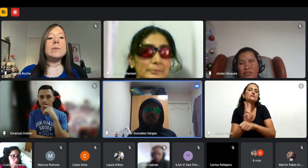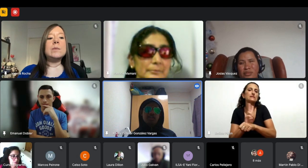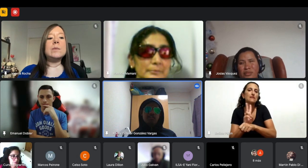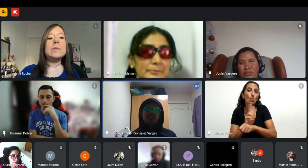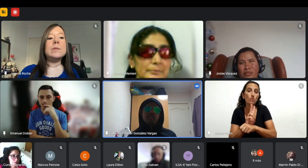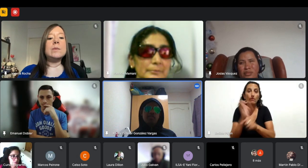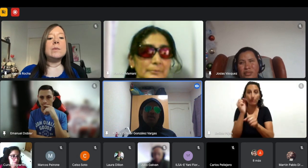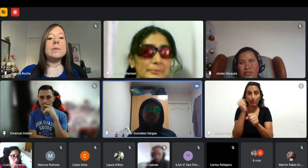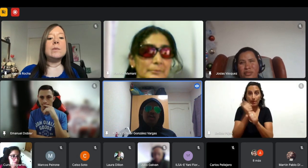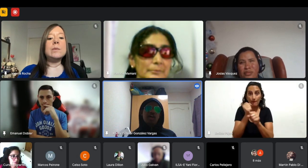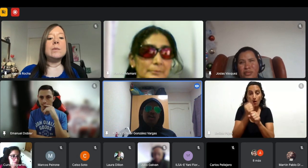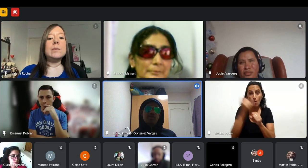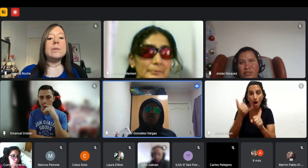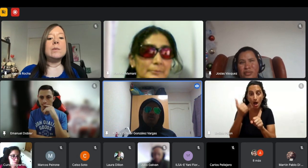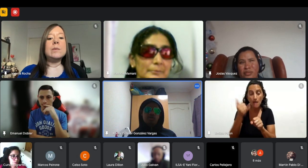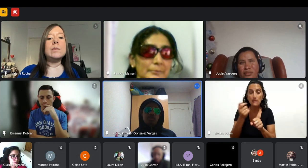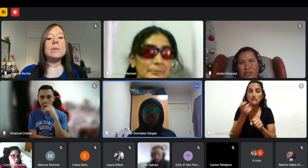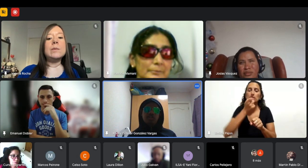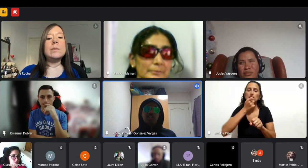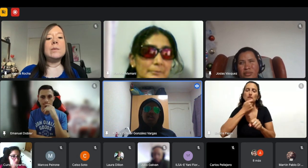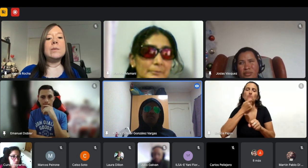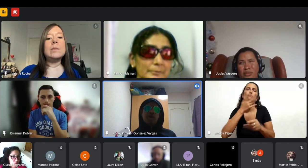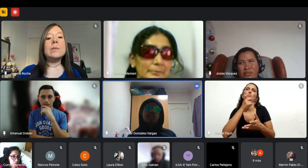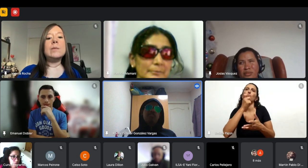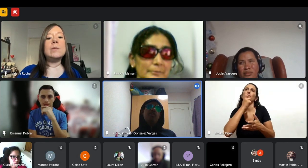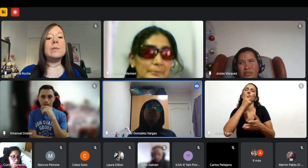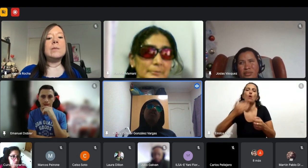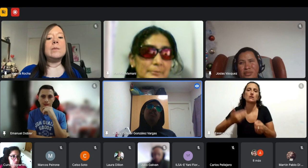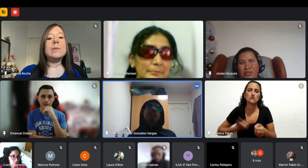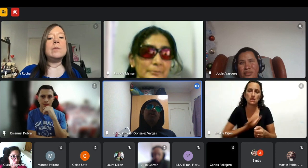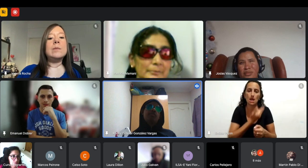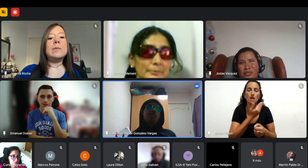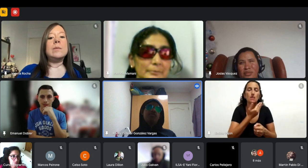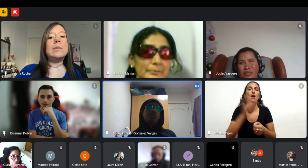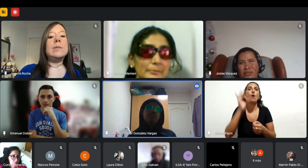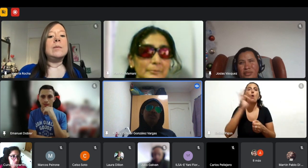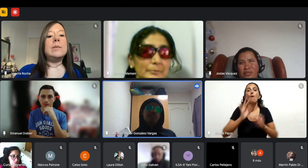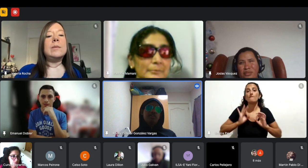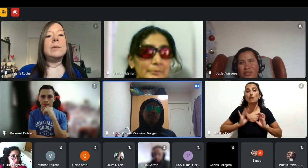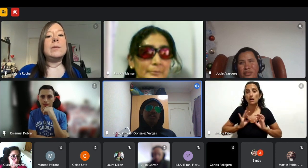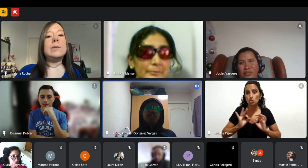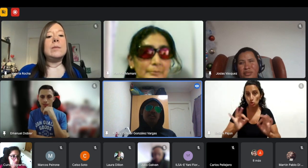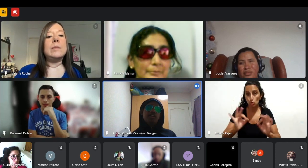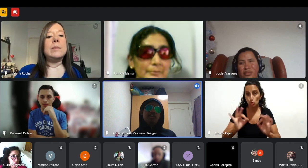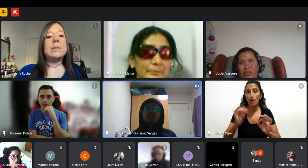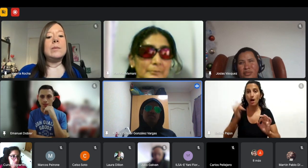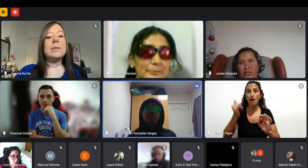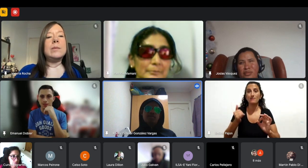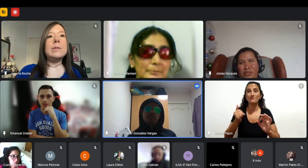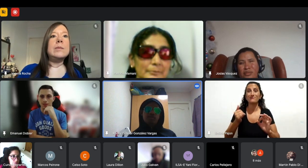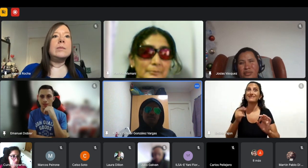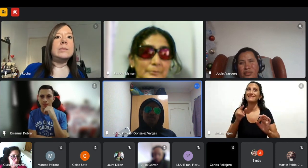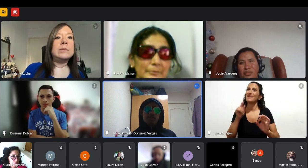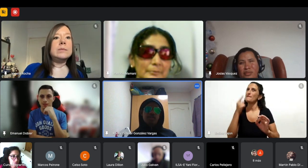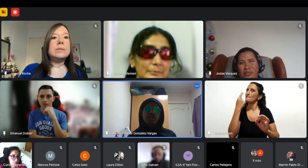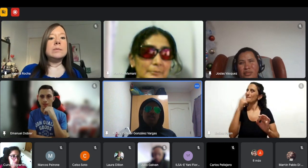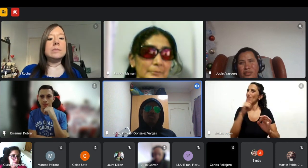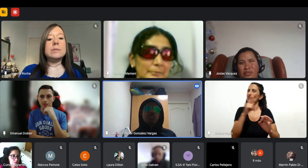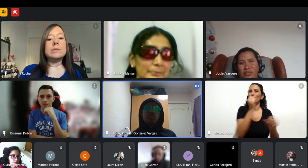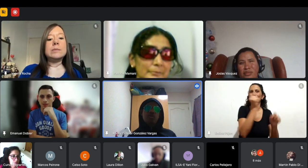de que si te pasa algo te dan vacaciones te dan pero el freelancer no tiene nada de eso pero